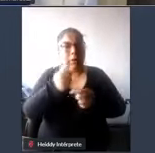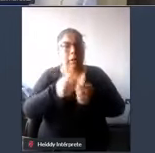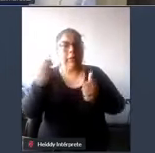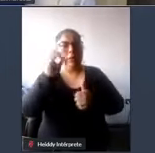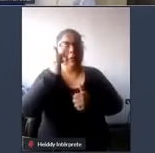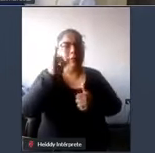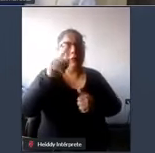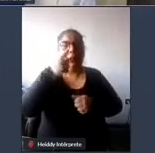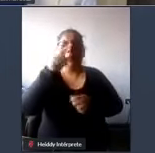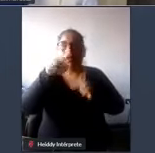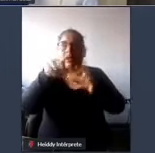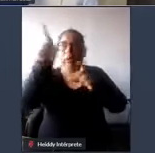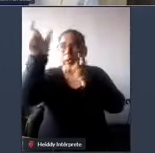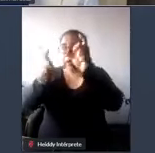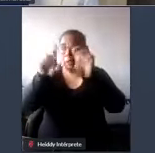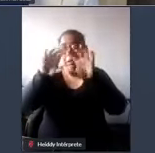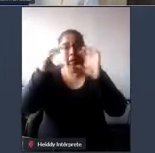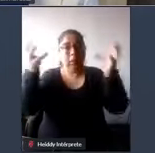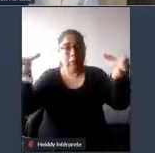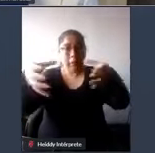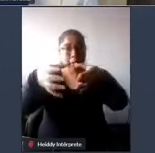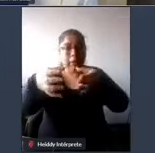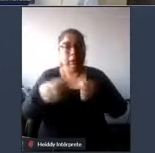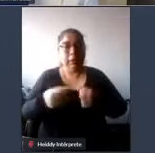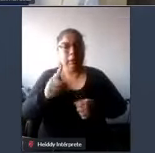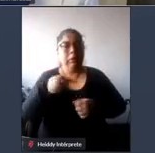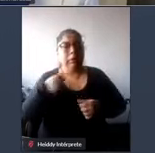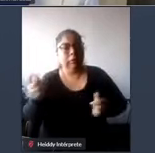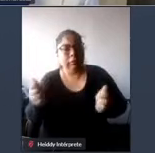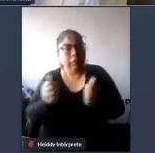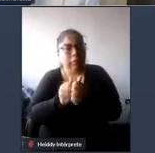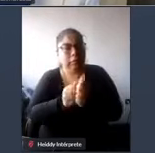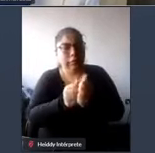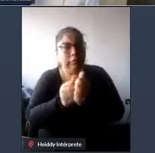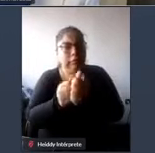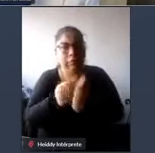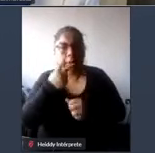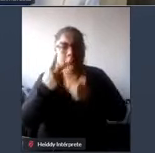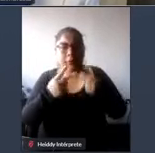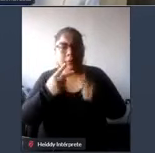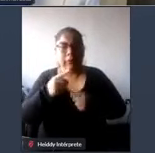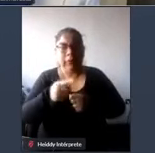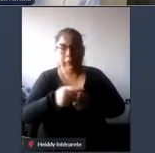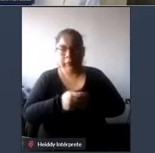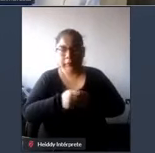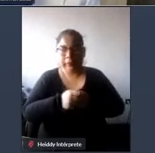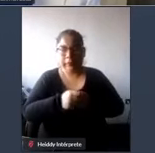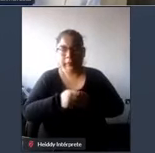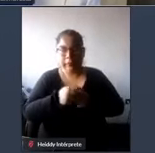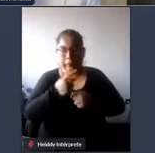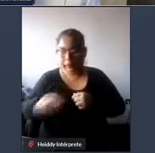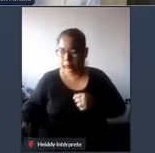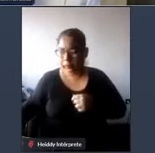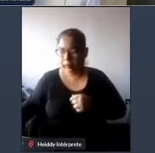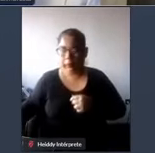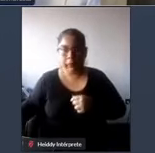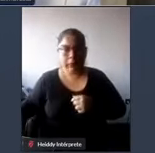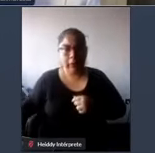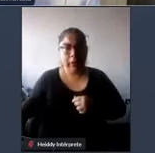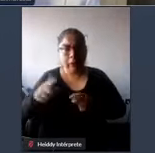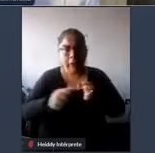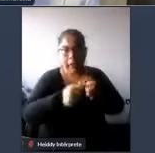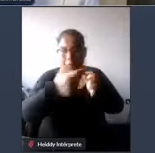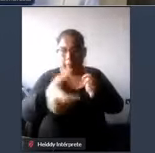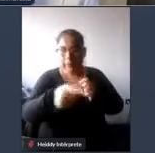medio ambiente sino que conduce inevitablemente tener en cuenta también la dimensión